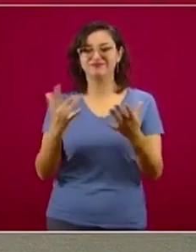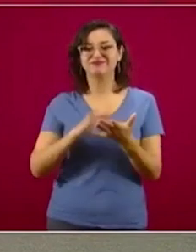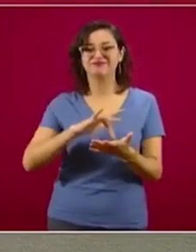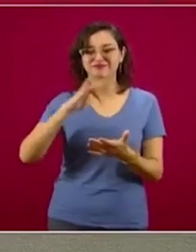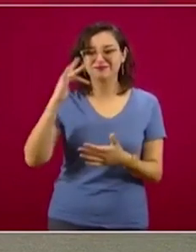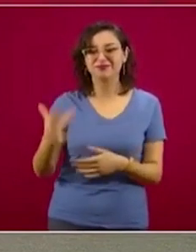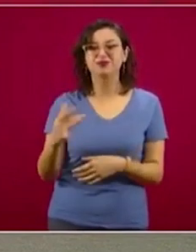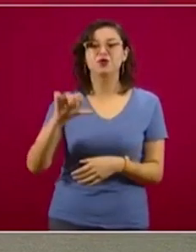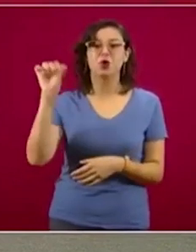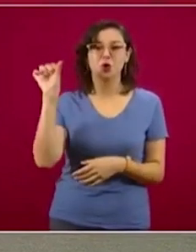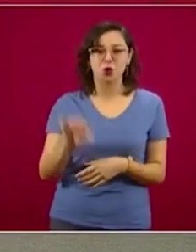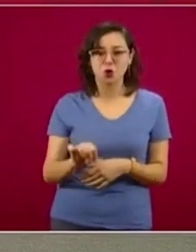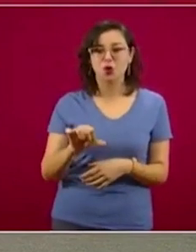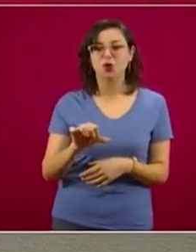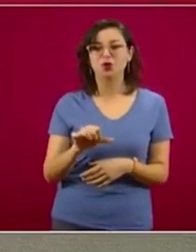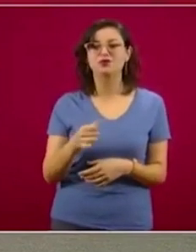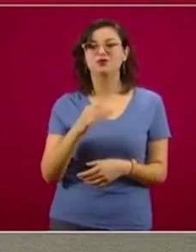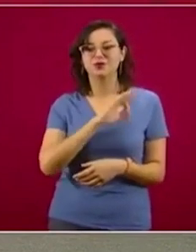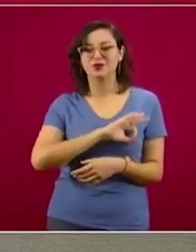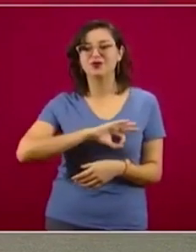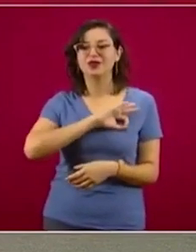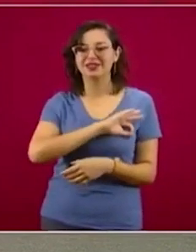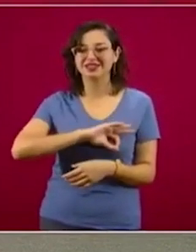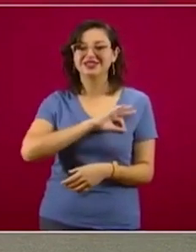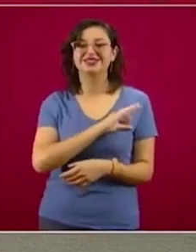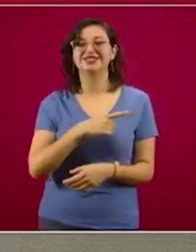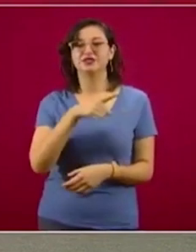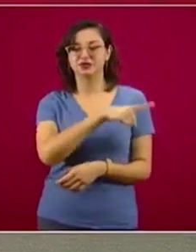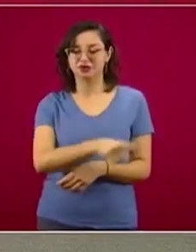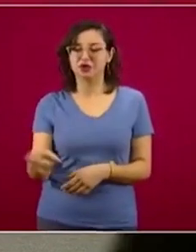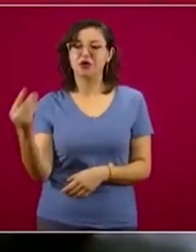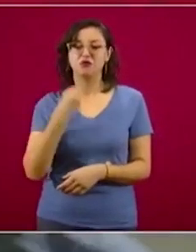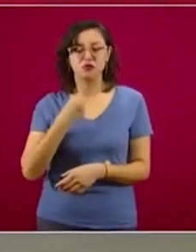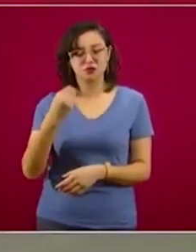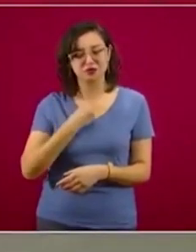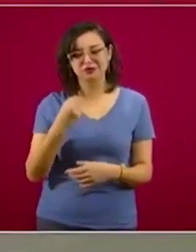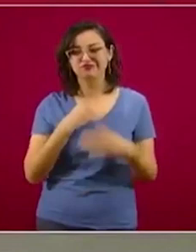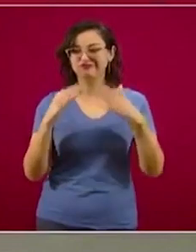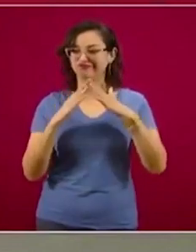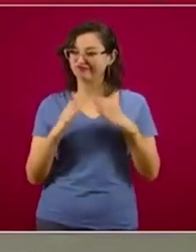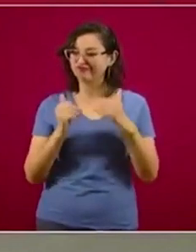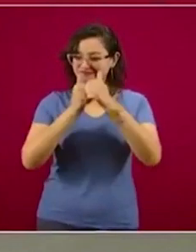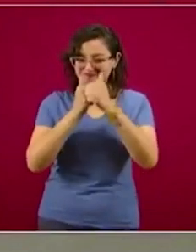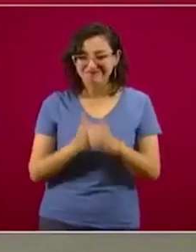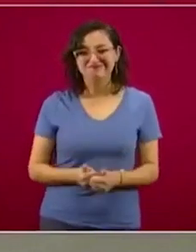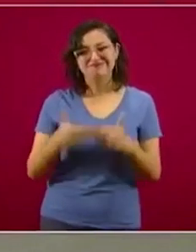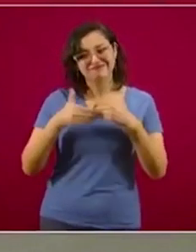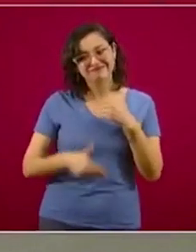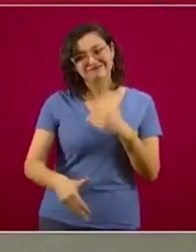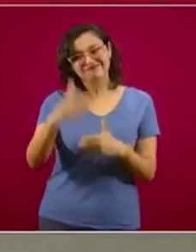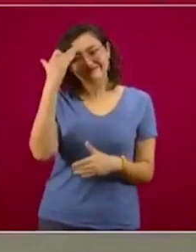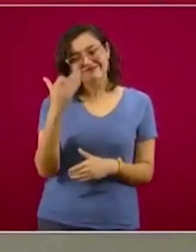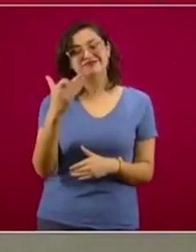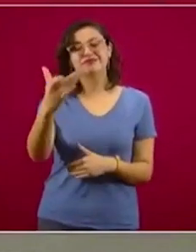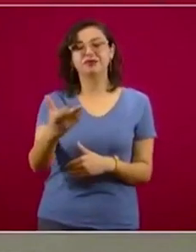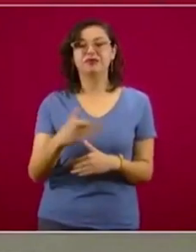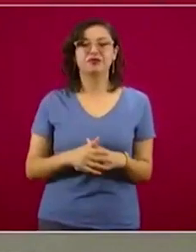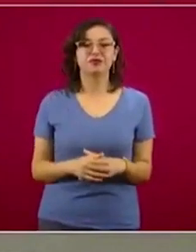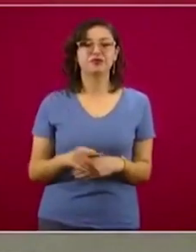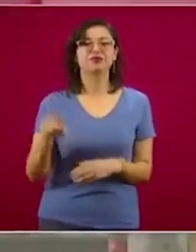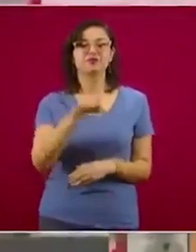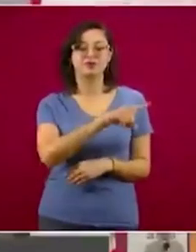gracias por estar aquí. Gracias y felicidades por resistir intensamente esta Jornada Nacional de Sana Distancia y